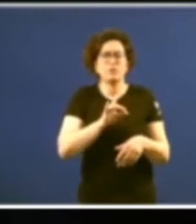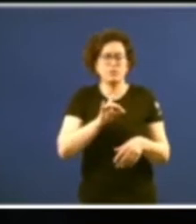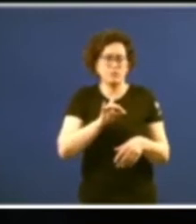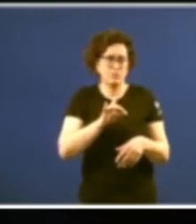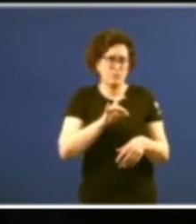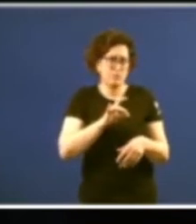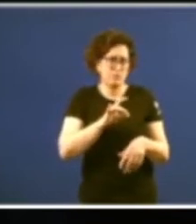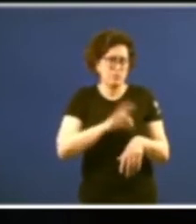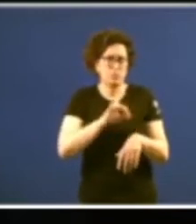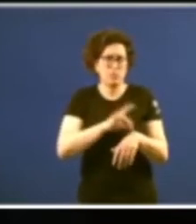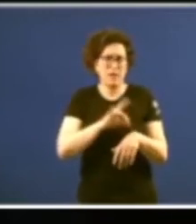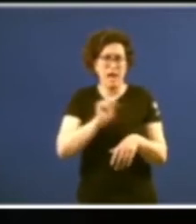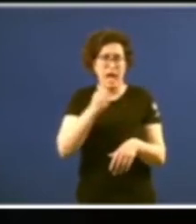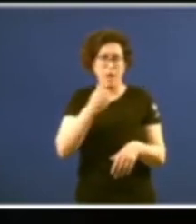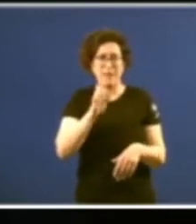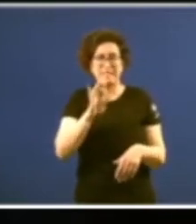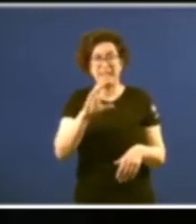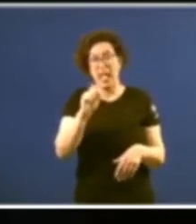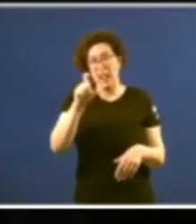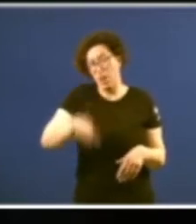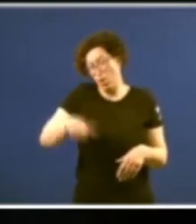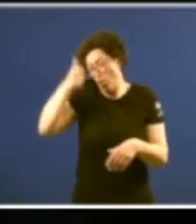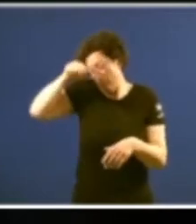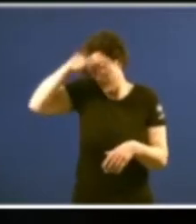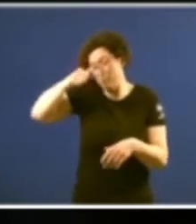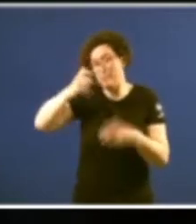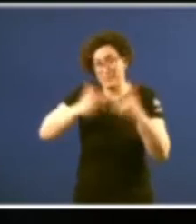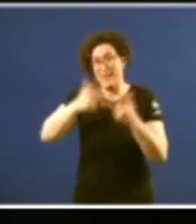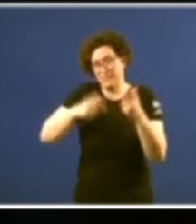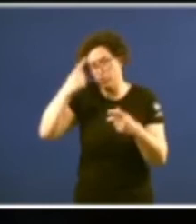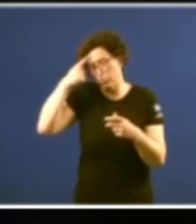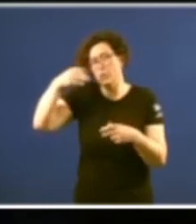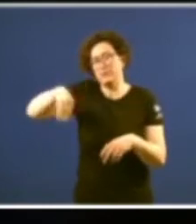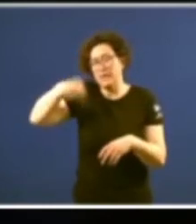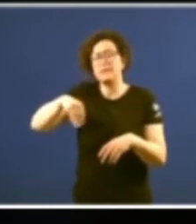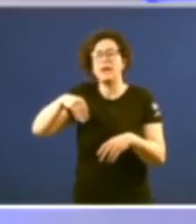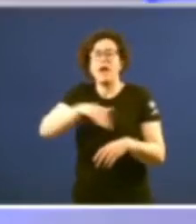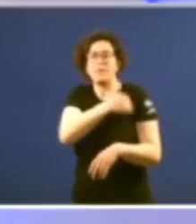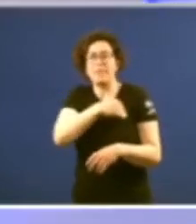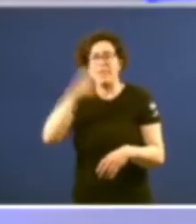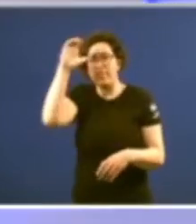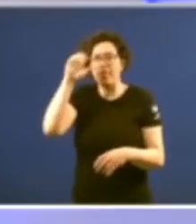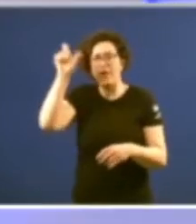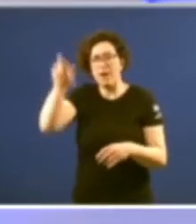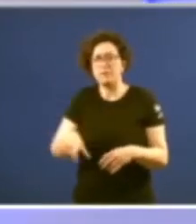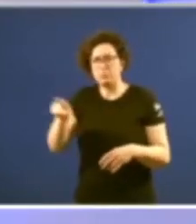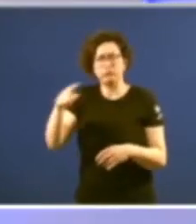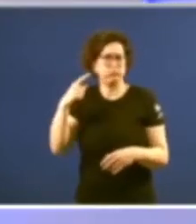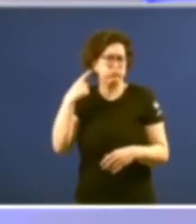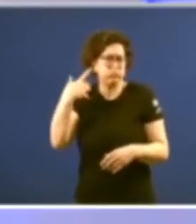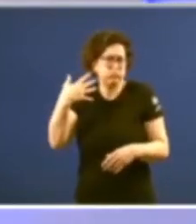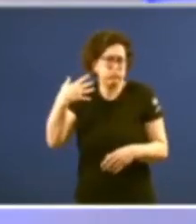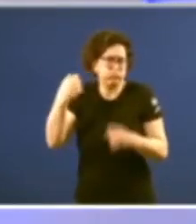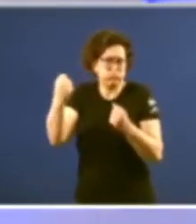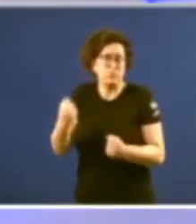Vidal Abascal matemático presidente da Academia de Ciencias unha persoa unha personalidade de entón que como